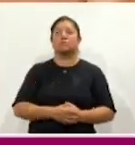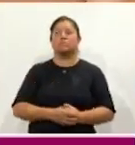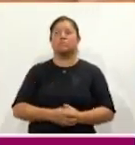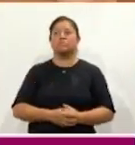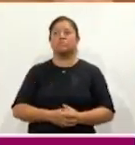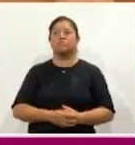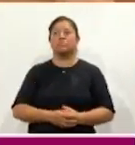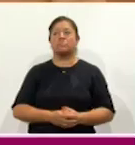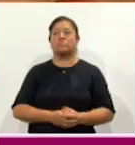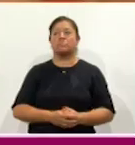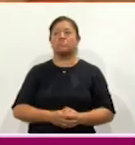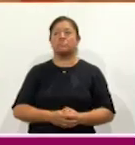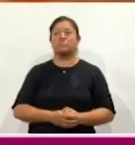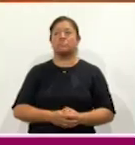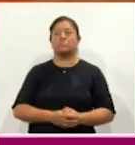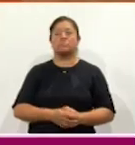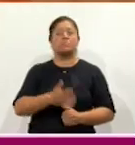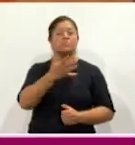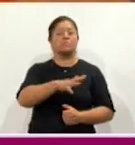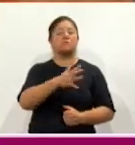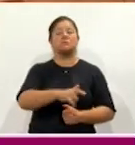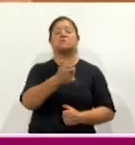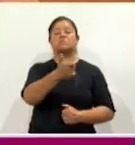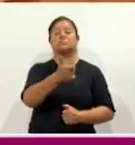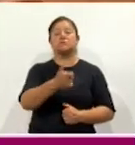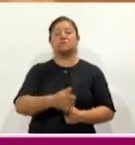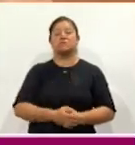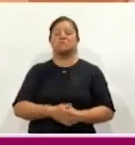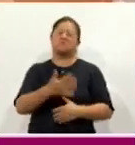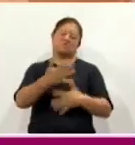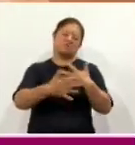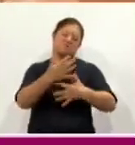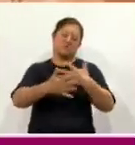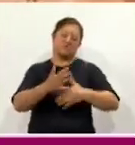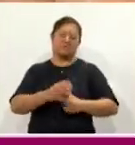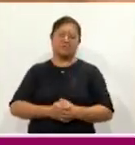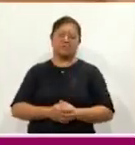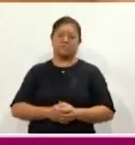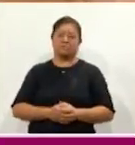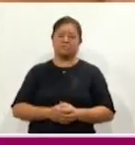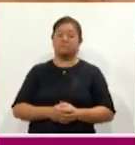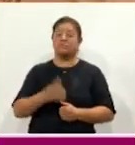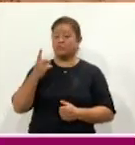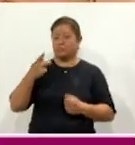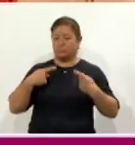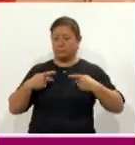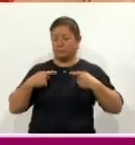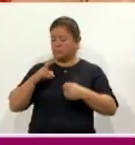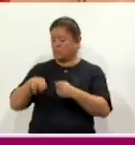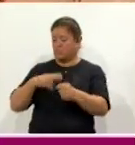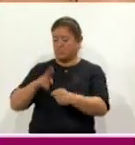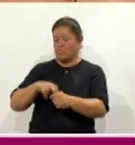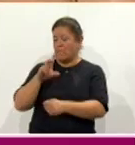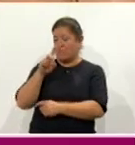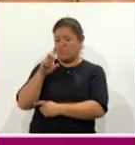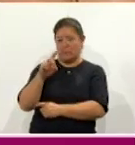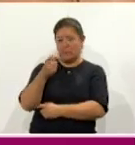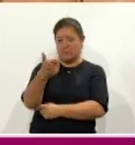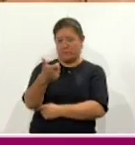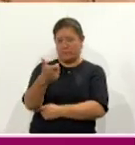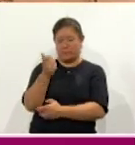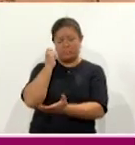¿Cuánto es? De 10 pesos. 10 pesos. 15 pesos. ¿Una persona normal? 30 pesos.